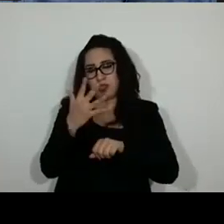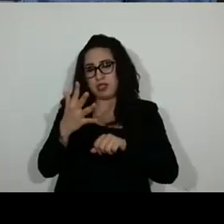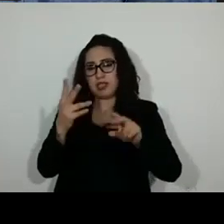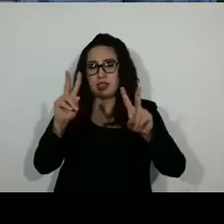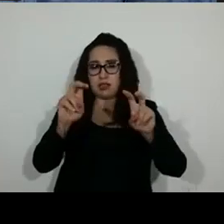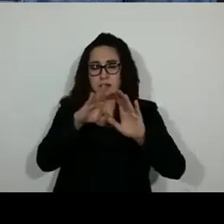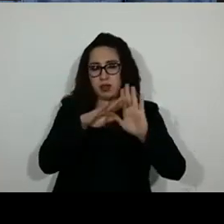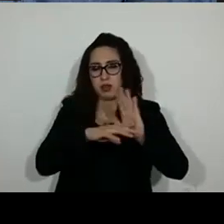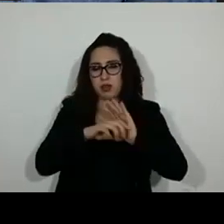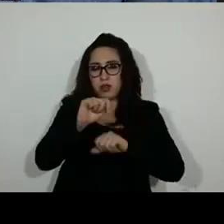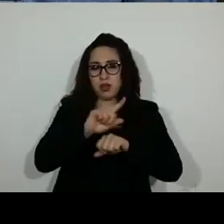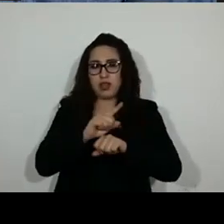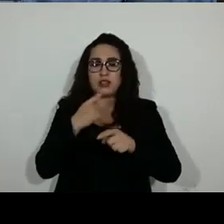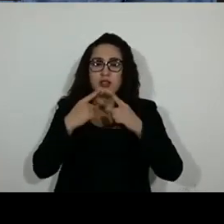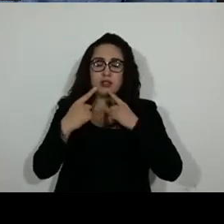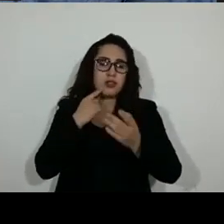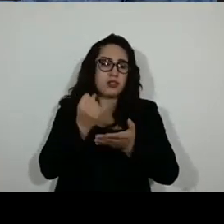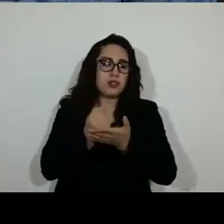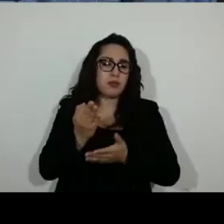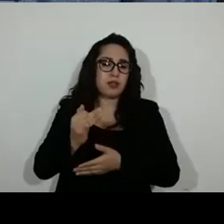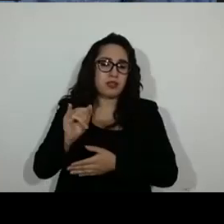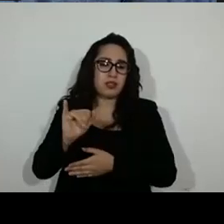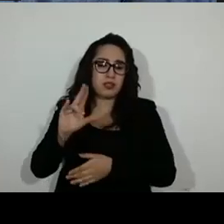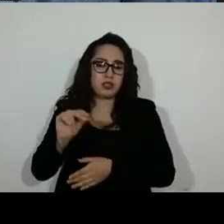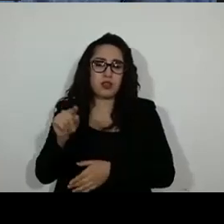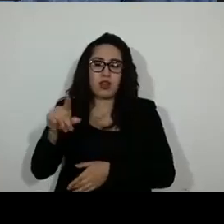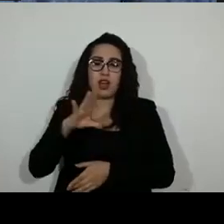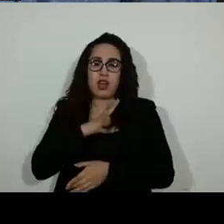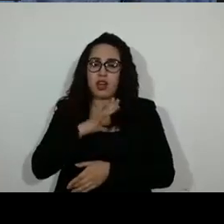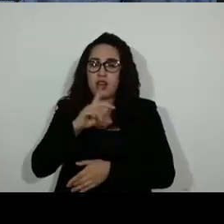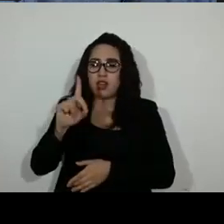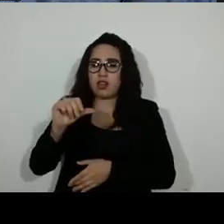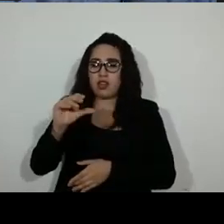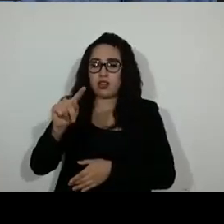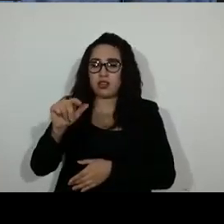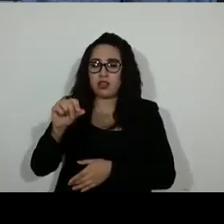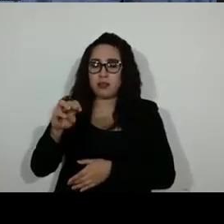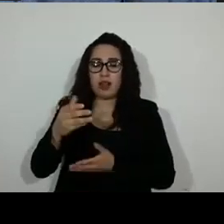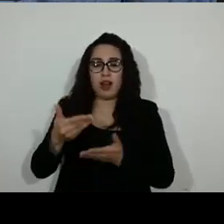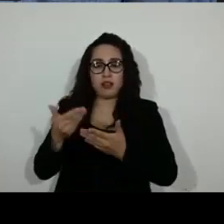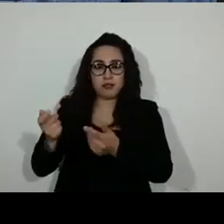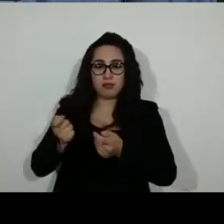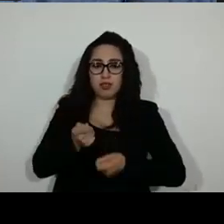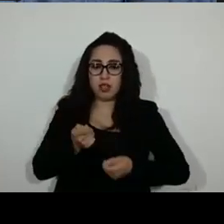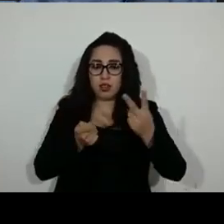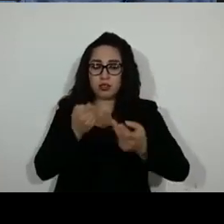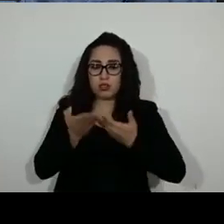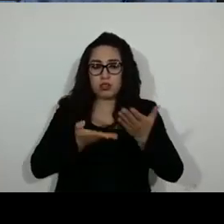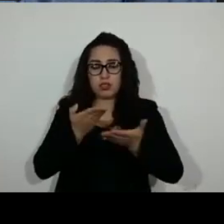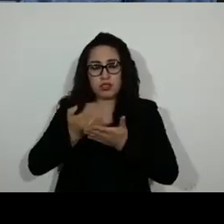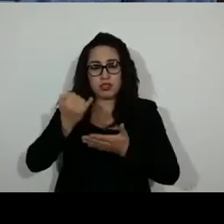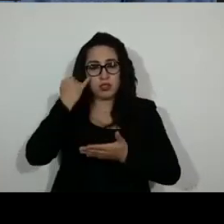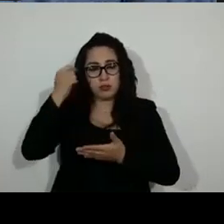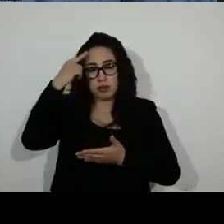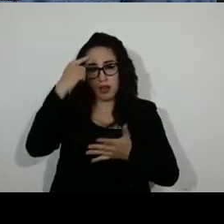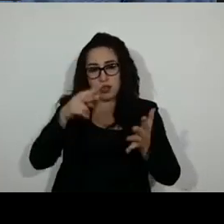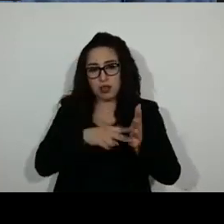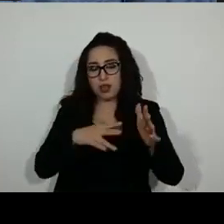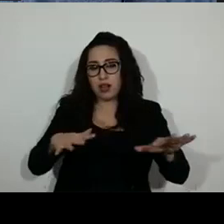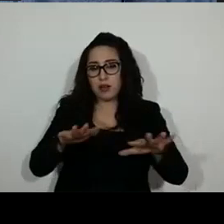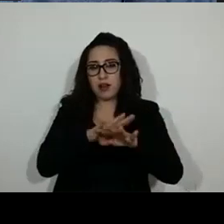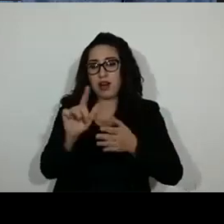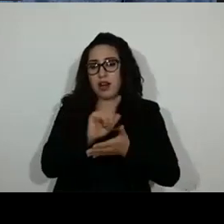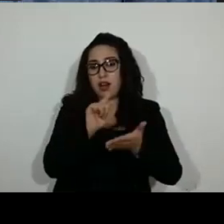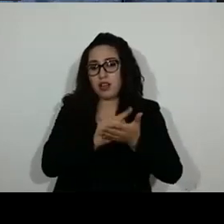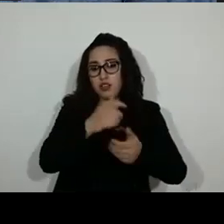caso, aprobación del dictamen por el que se aprueban dos iniciativas para reformar la ley orgánica y el reglamento de este Congreso